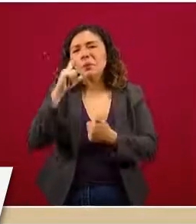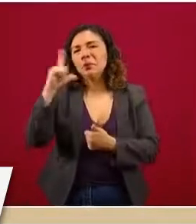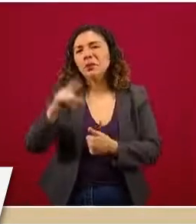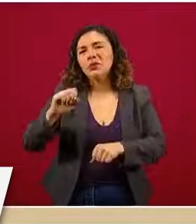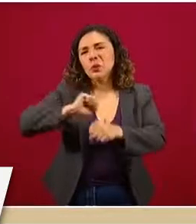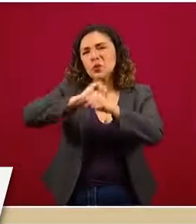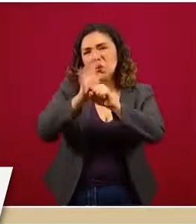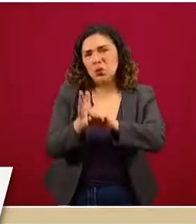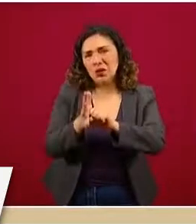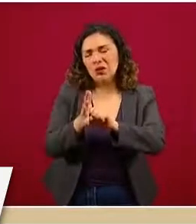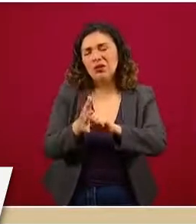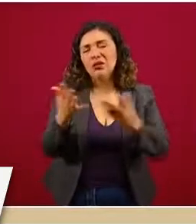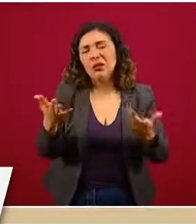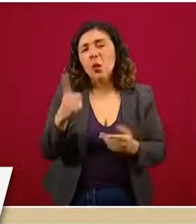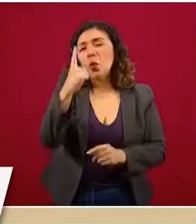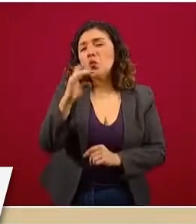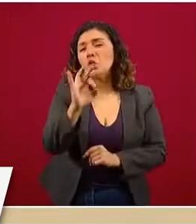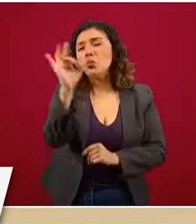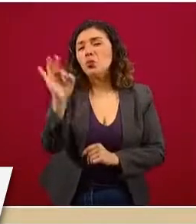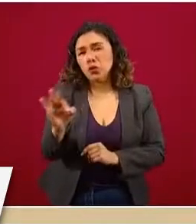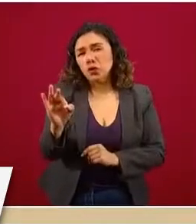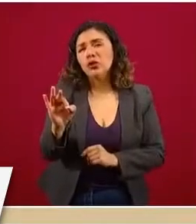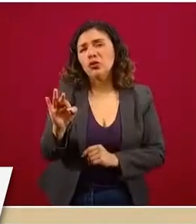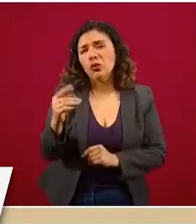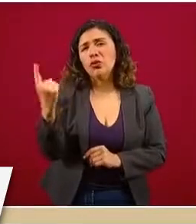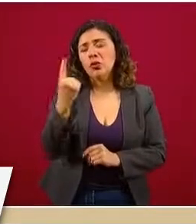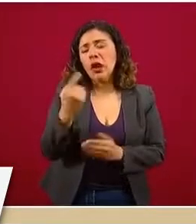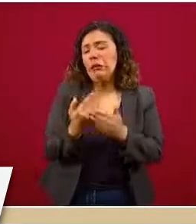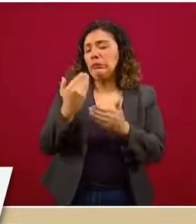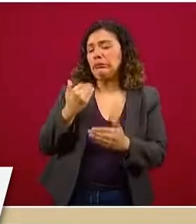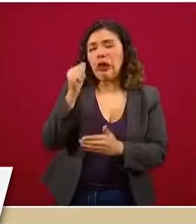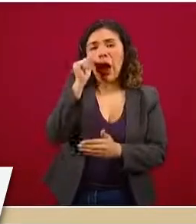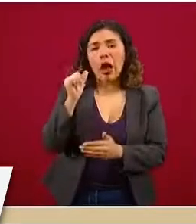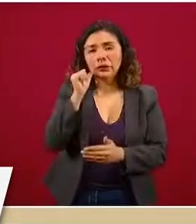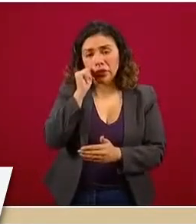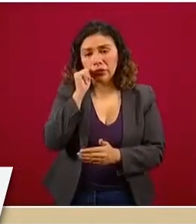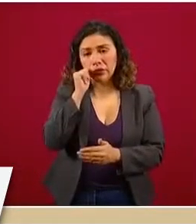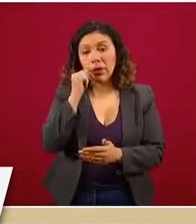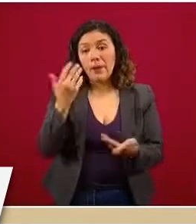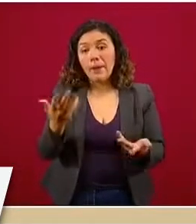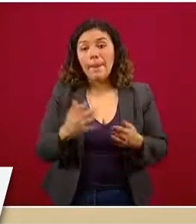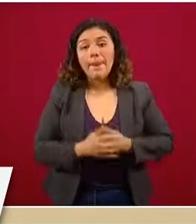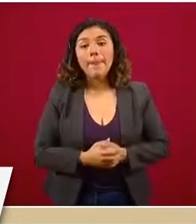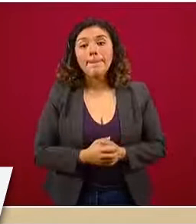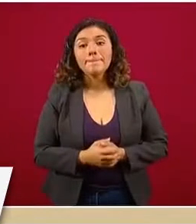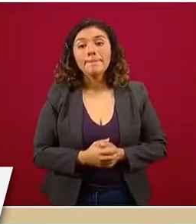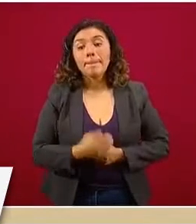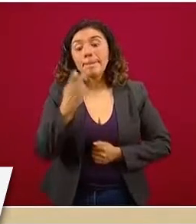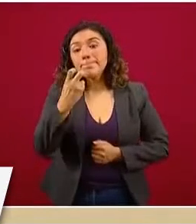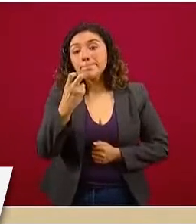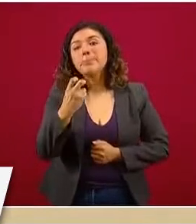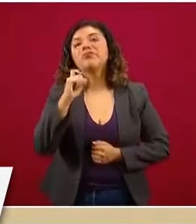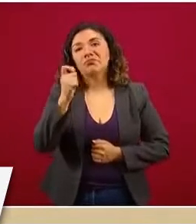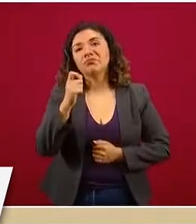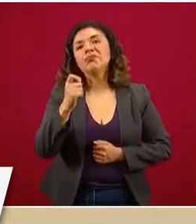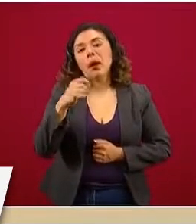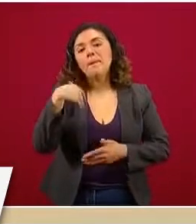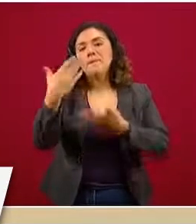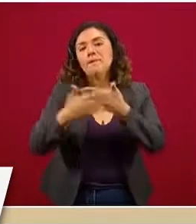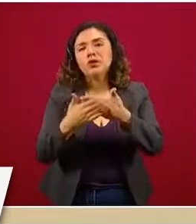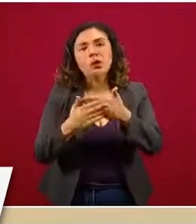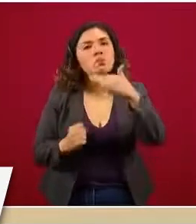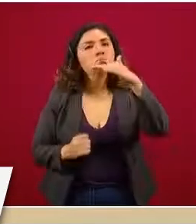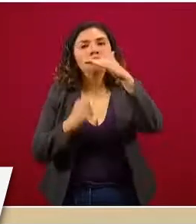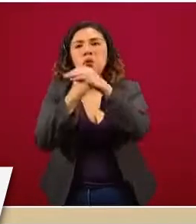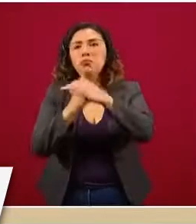en 1 por ciento con respecto al día previo. Obviamente, esto llegará a un punto máximo y